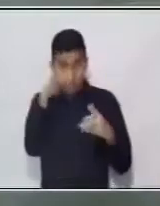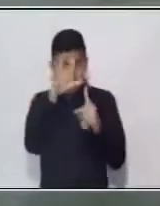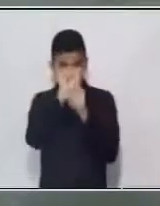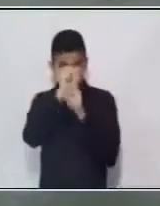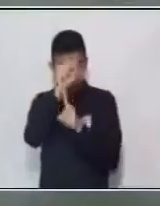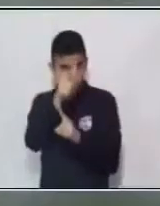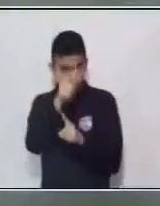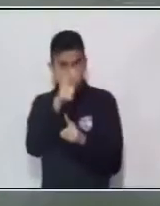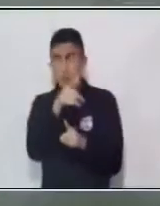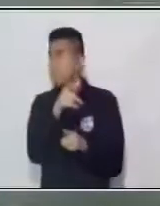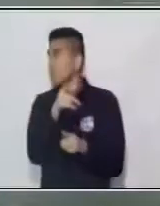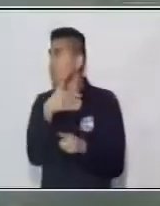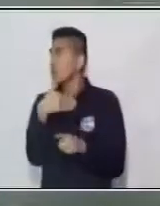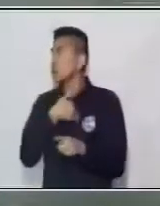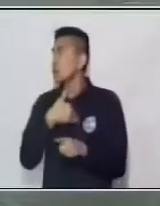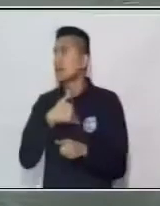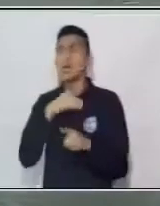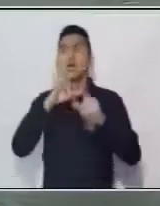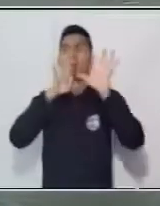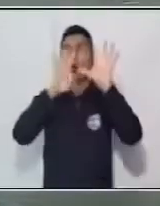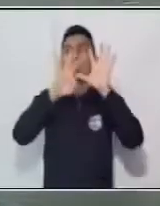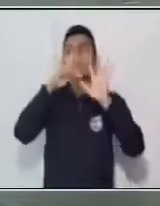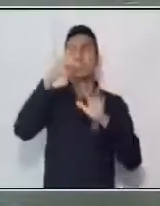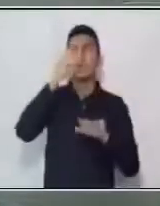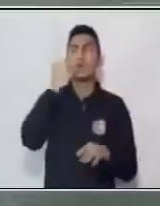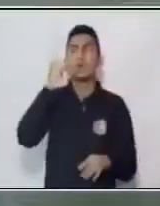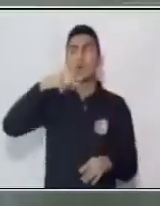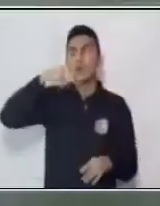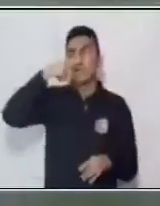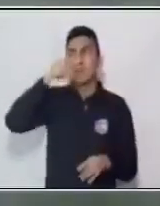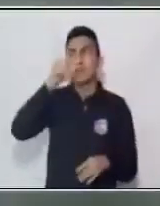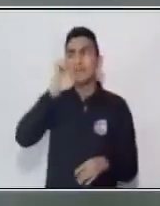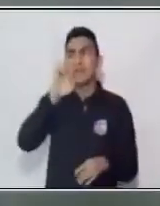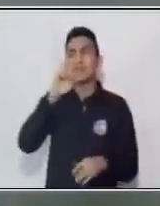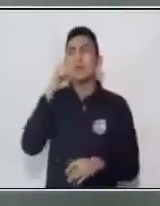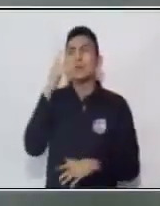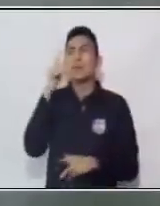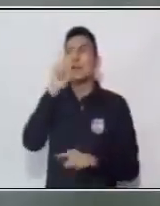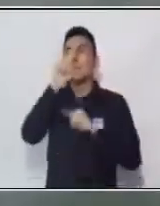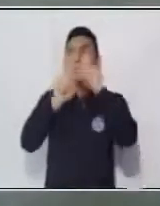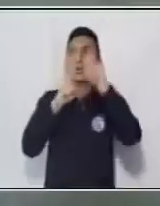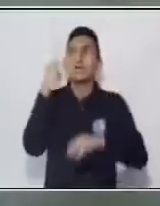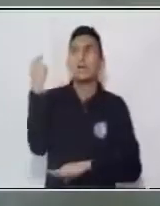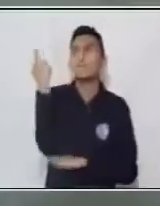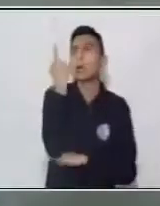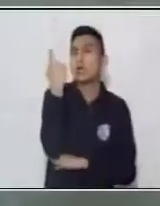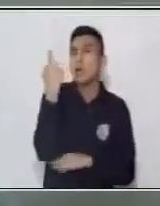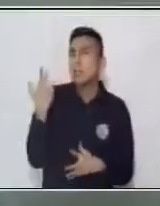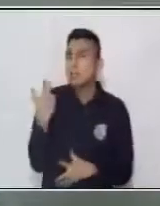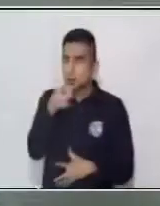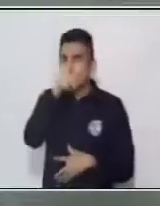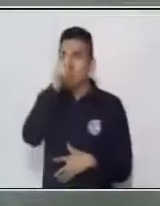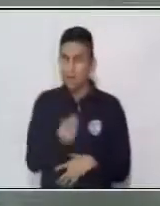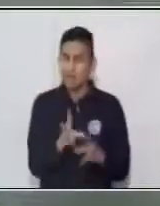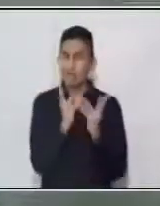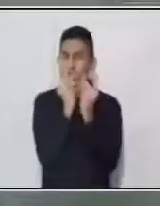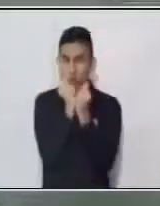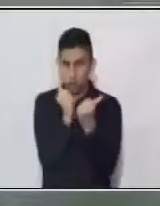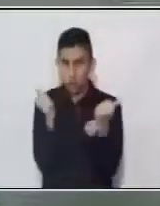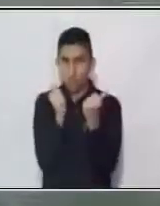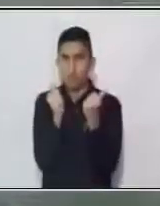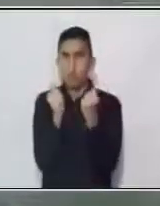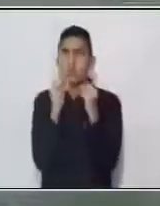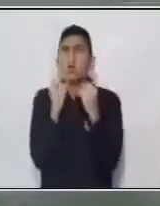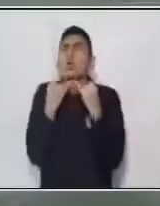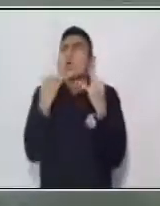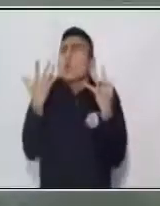cada uno de ellos tiene ocho quintales. Hay una pregunta muy importante que tenemos que resolver. Y esta pregunta es, ¿cuántos